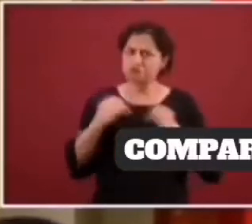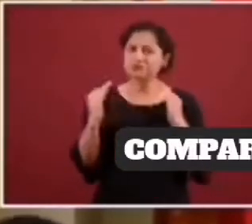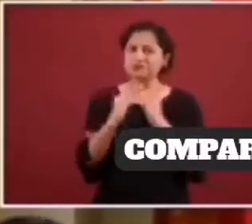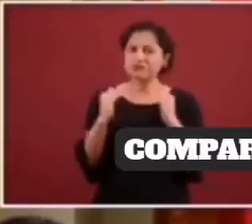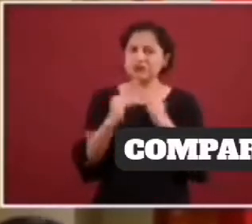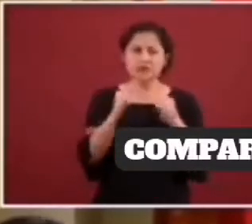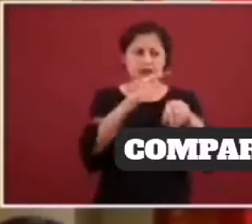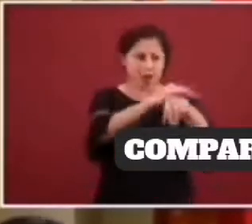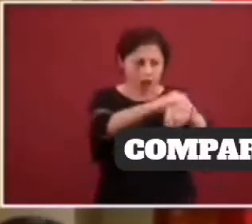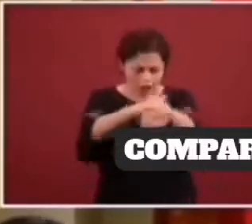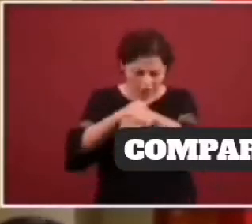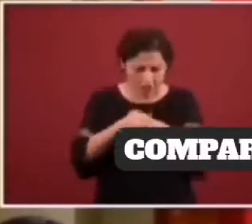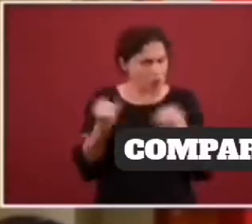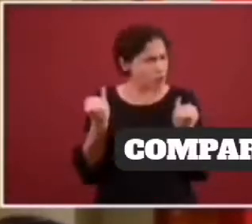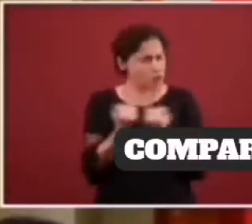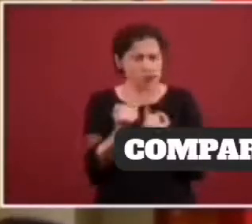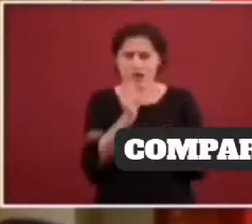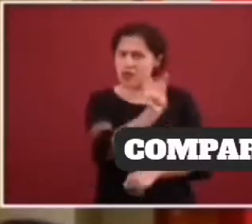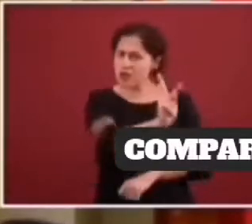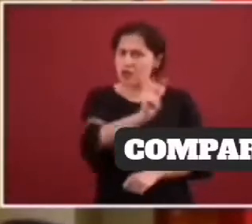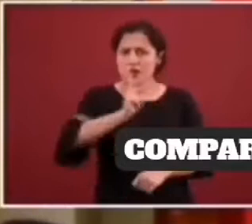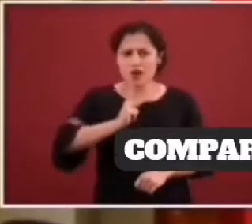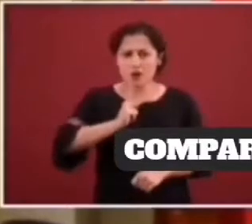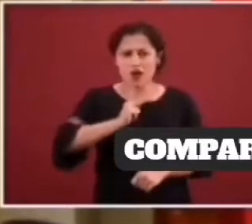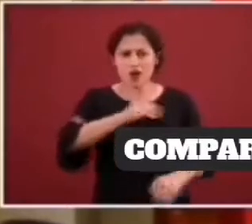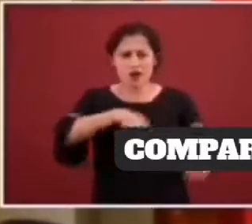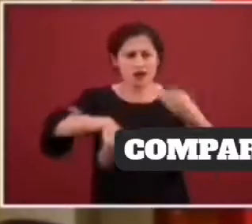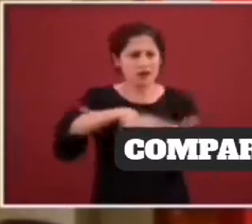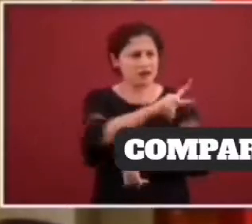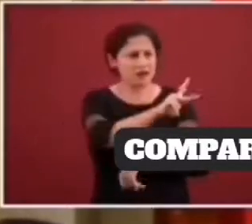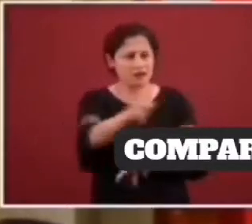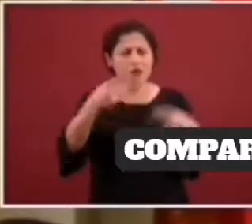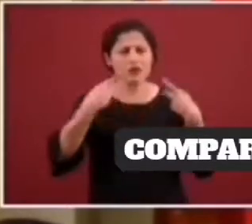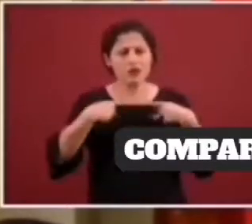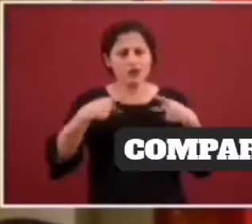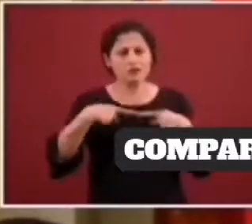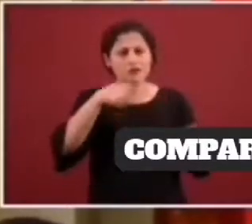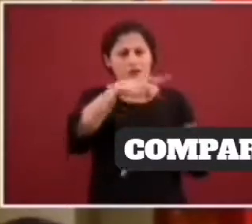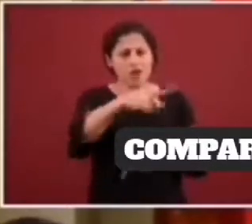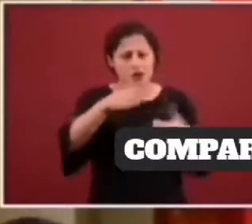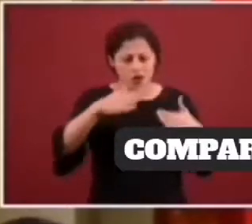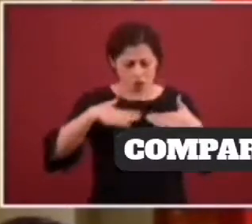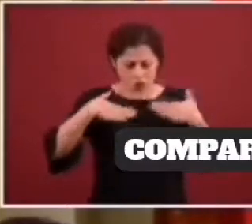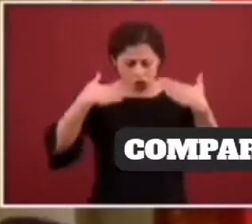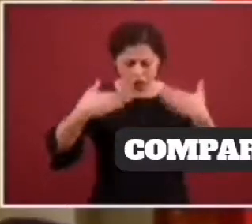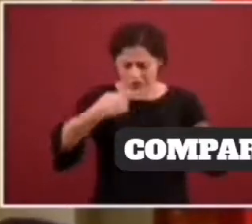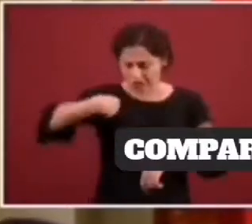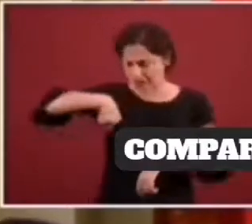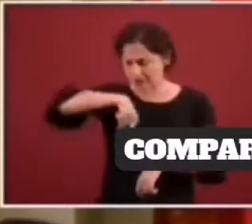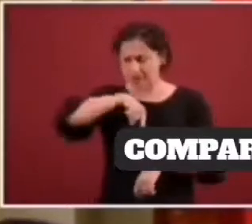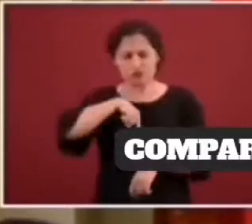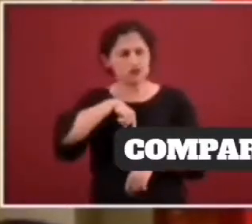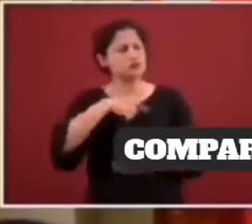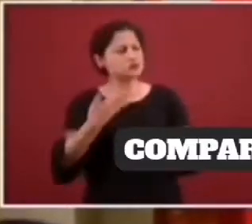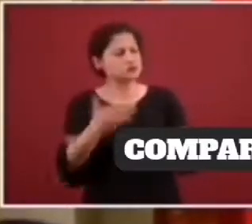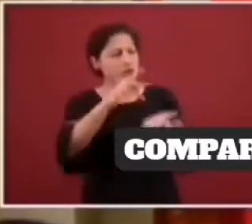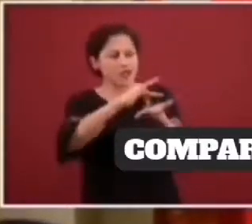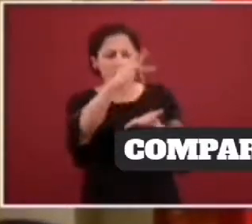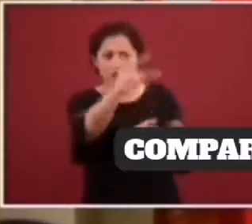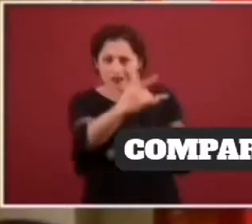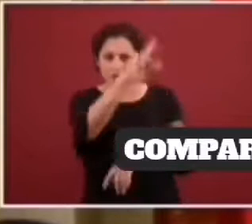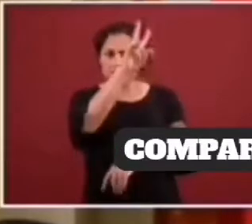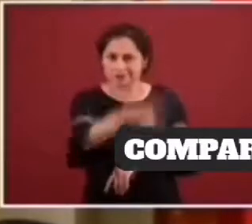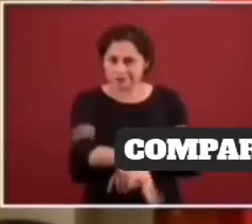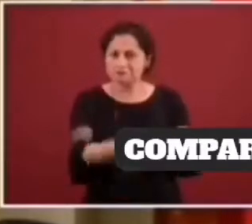a todas esas personas que creen en nosotros, muchas gracias de verdad.